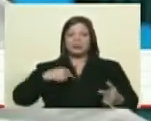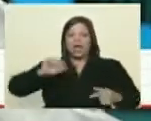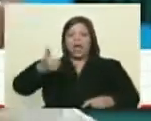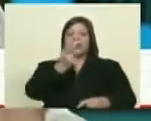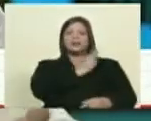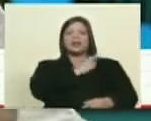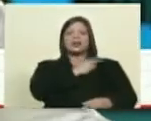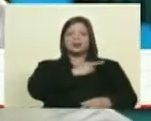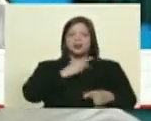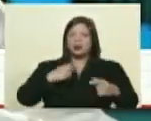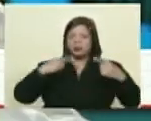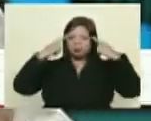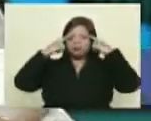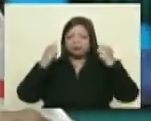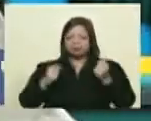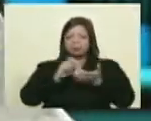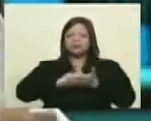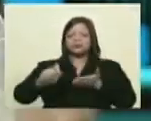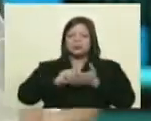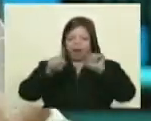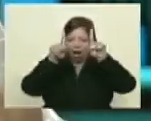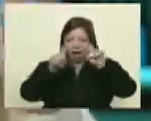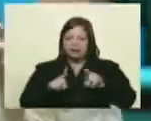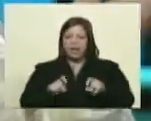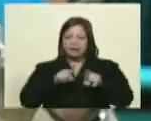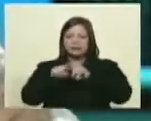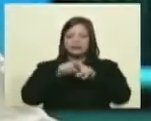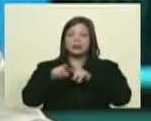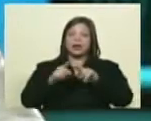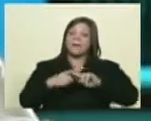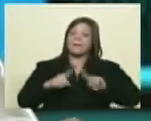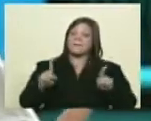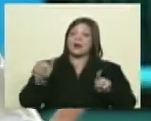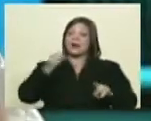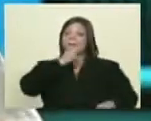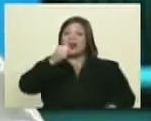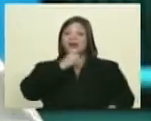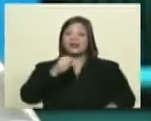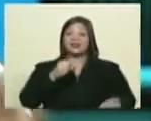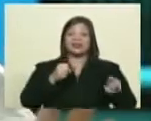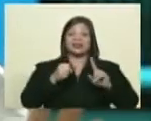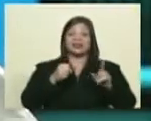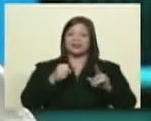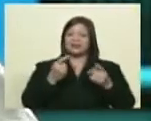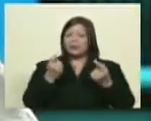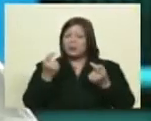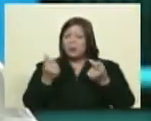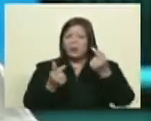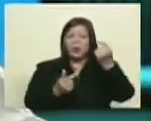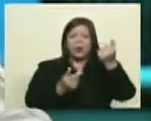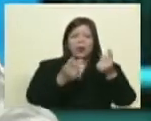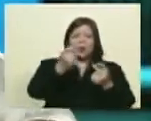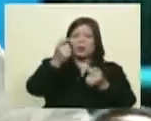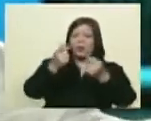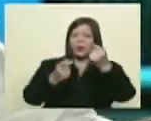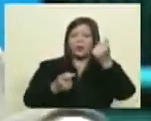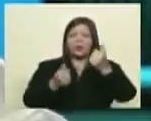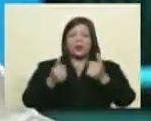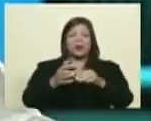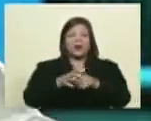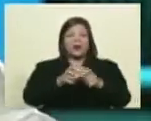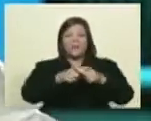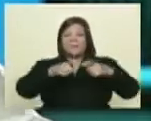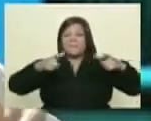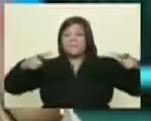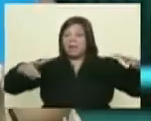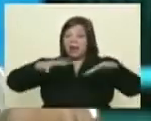tienes una mayor capacidad como a hacer un análisis crítico desgraciadamente ese tipo de periodistas son muy escasos apenas existen porque hoy en día la precarización